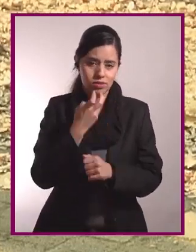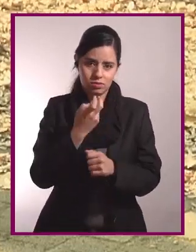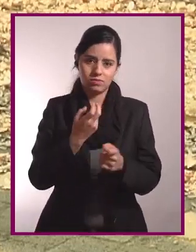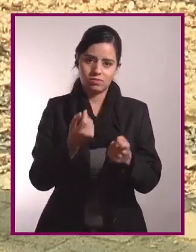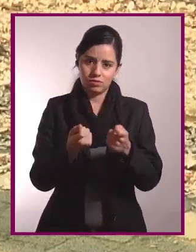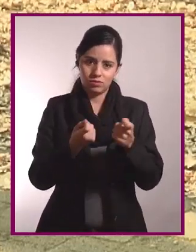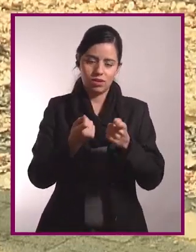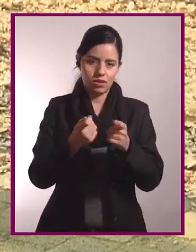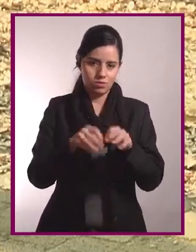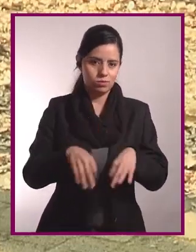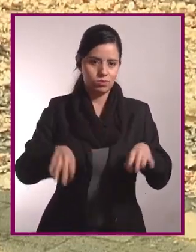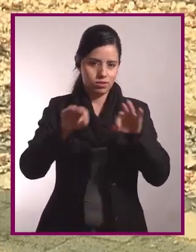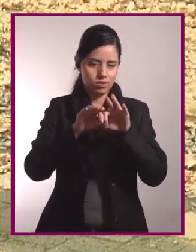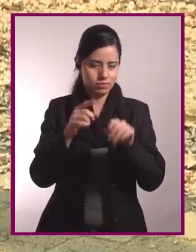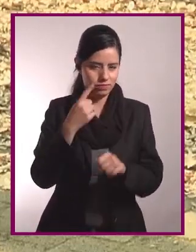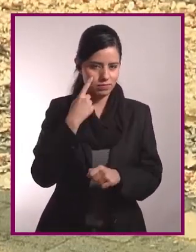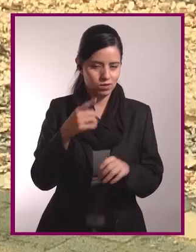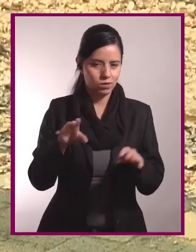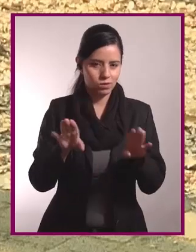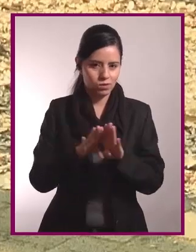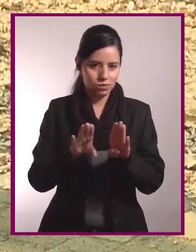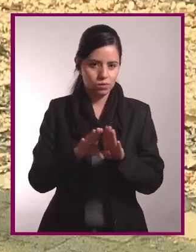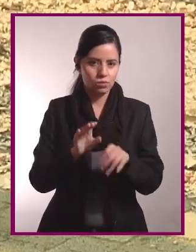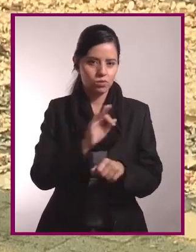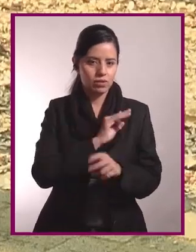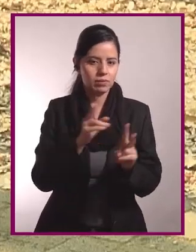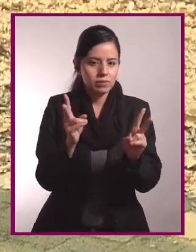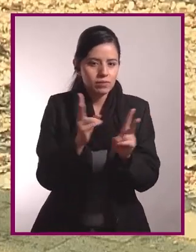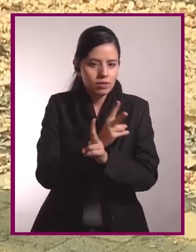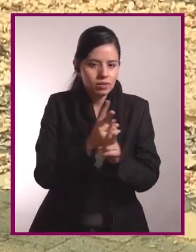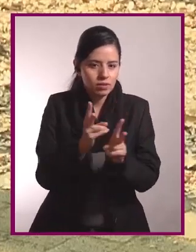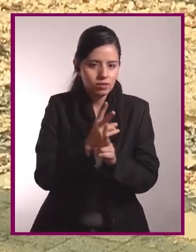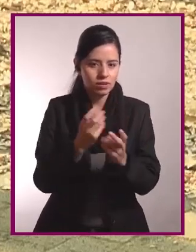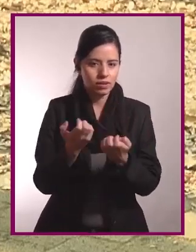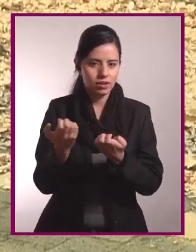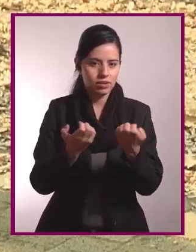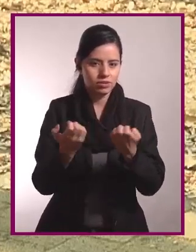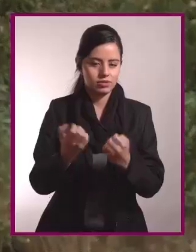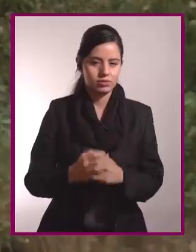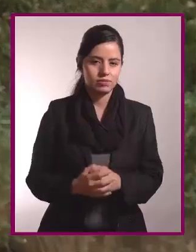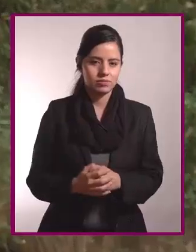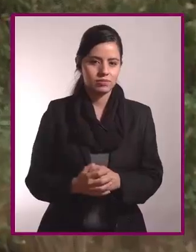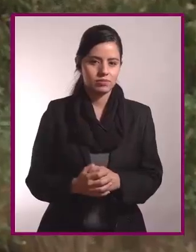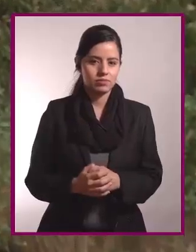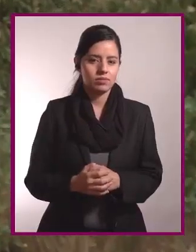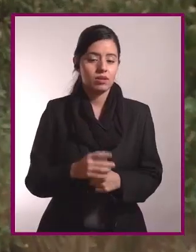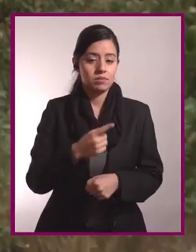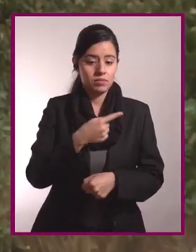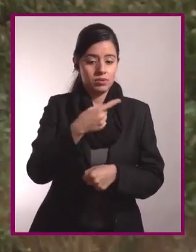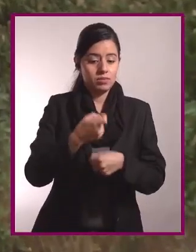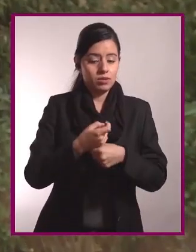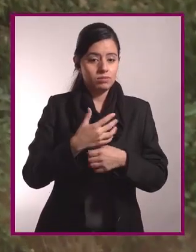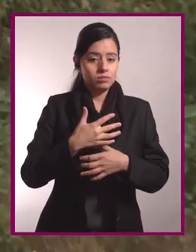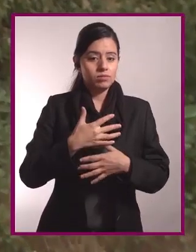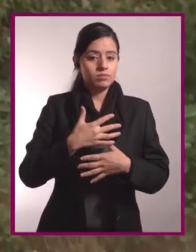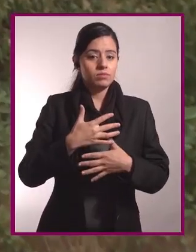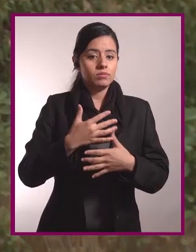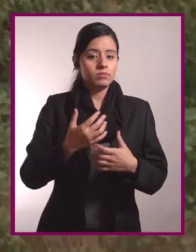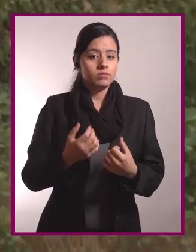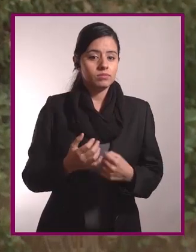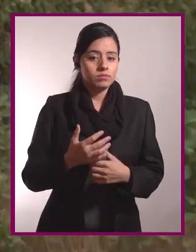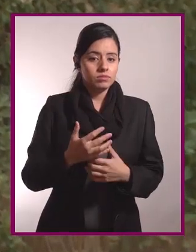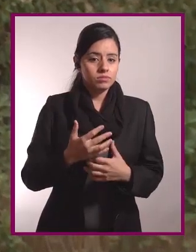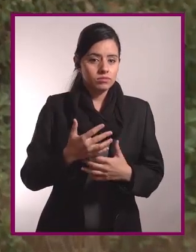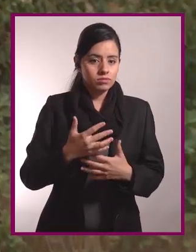ejercicio? Veamos la forma correcta de respiración para ejercicios de resistencia. Inhala al momento de tensión.